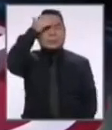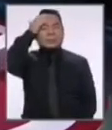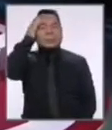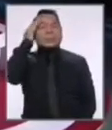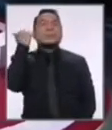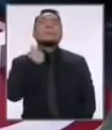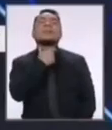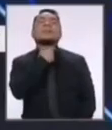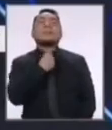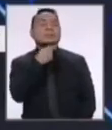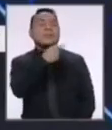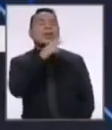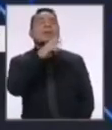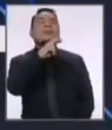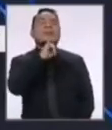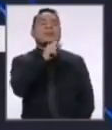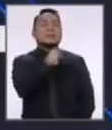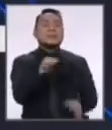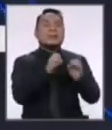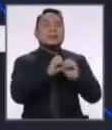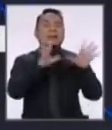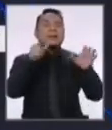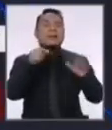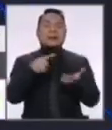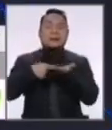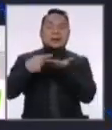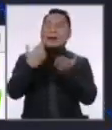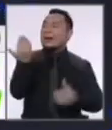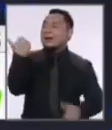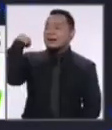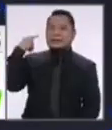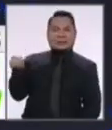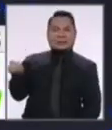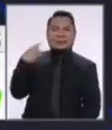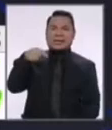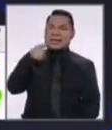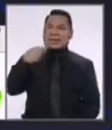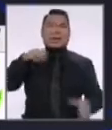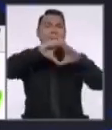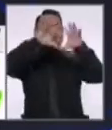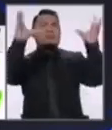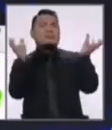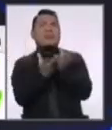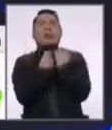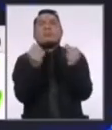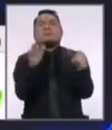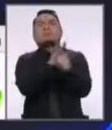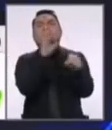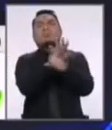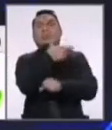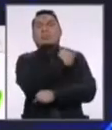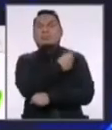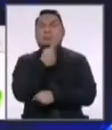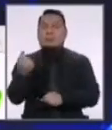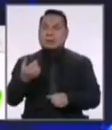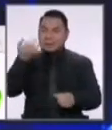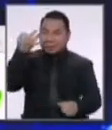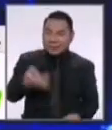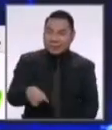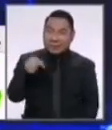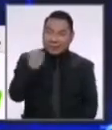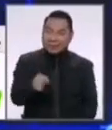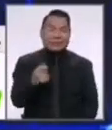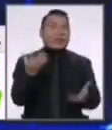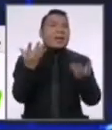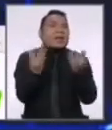En primer lugar, el señor Forsyth aclare lo que dijo en el debate anterior, en el sentido de que en el mundo sobraban vacunas, cuando sabemos que en realidad estas